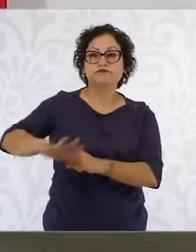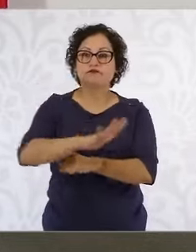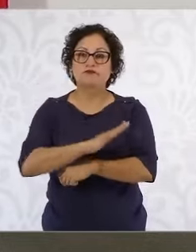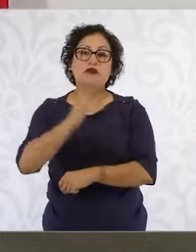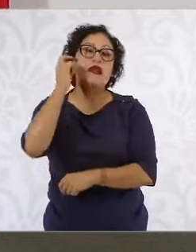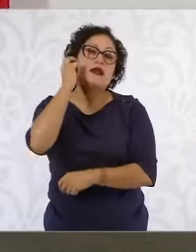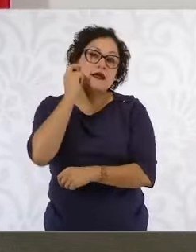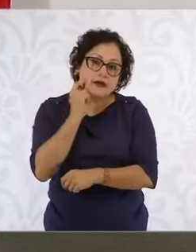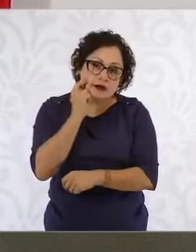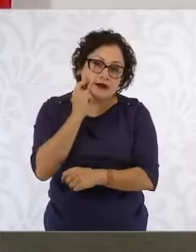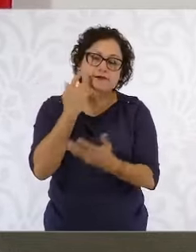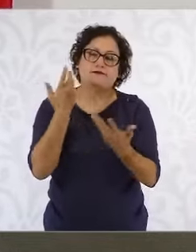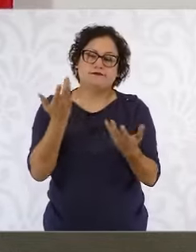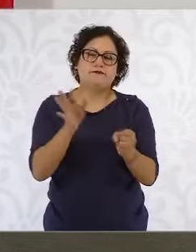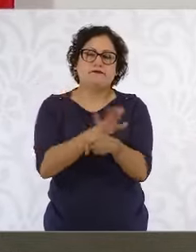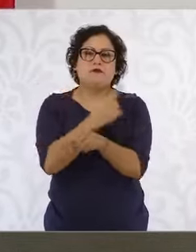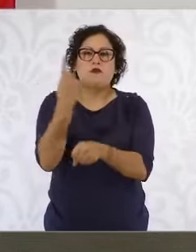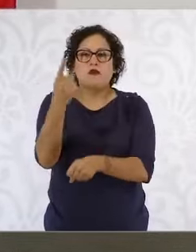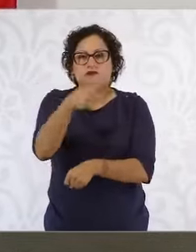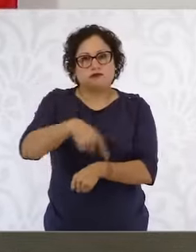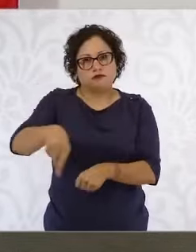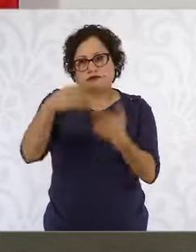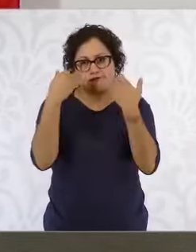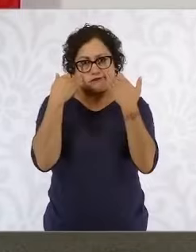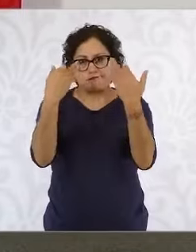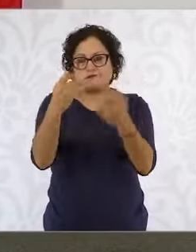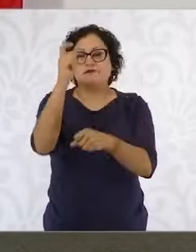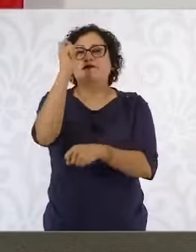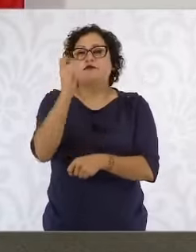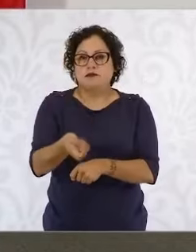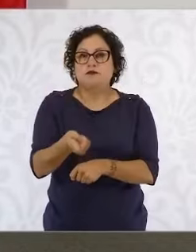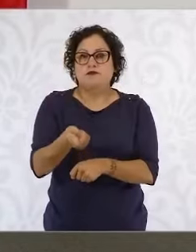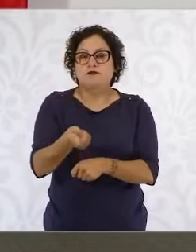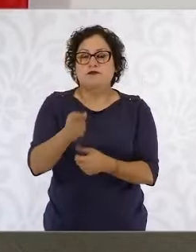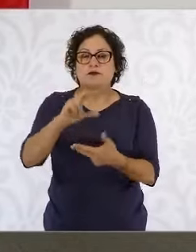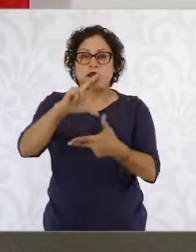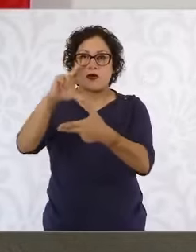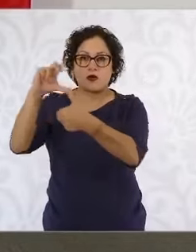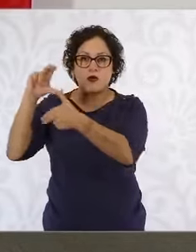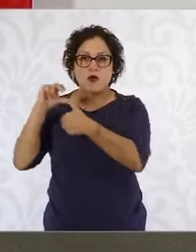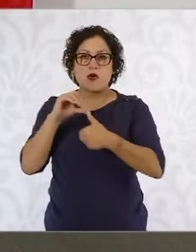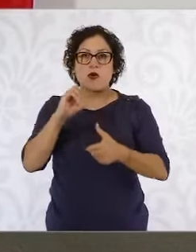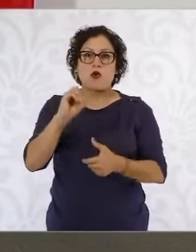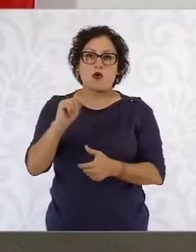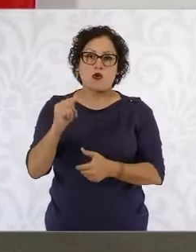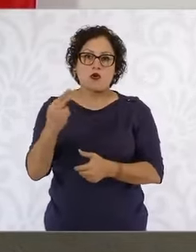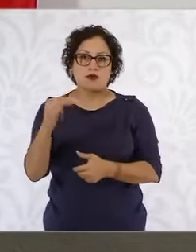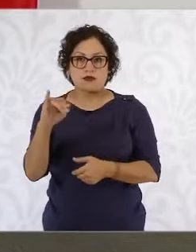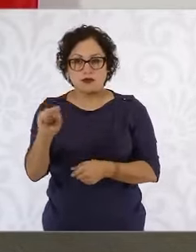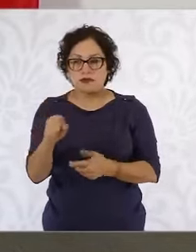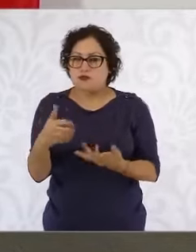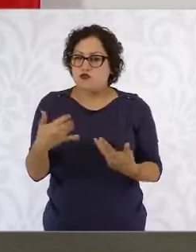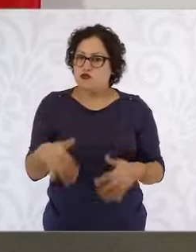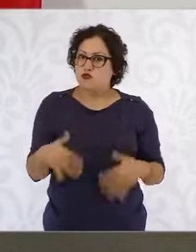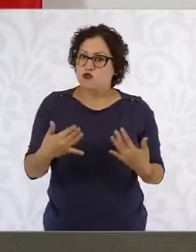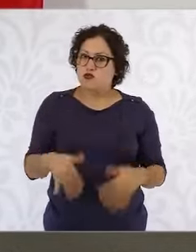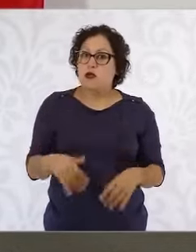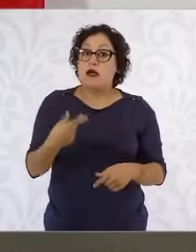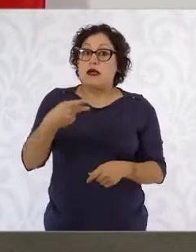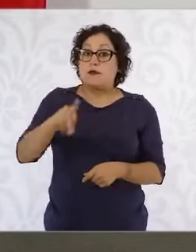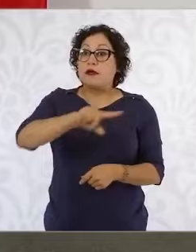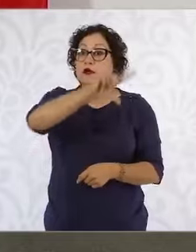fuimos testigos de los estragos del huracán Otis, pero el huracán John